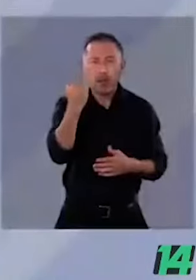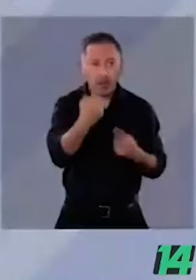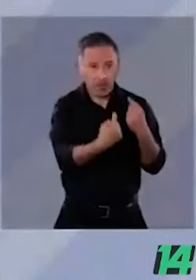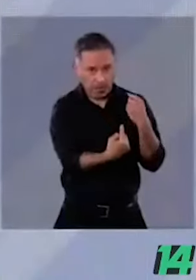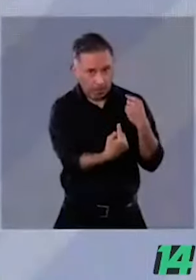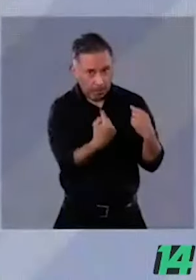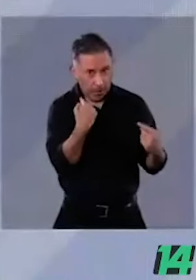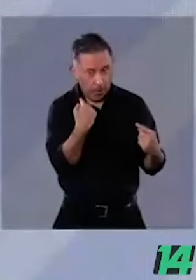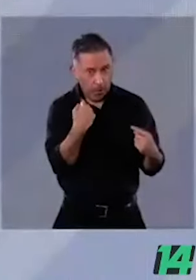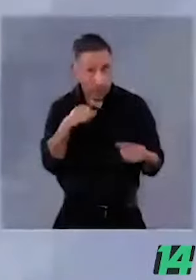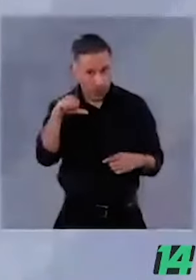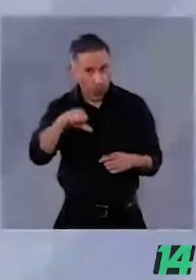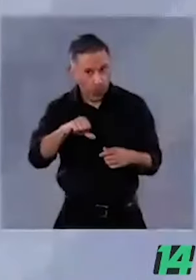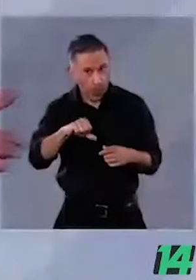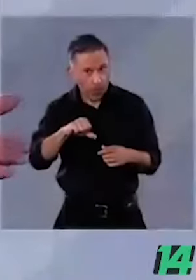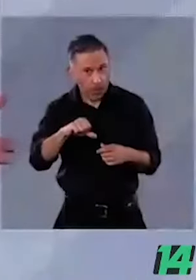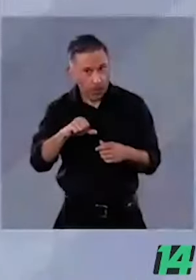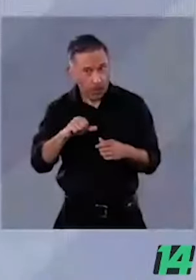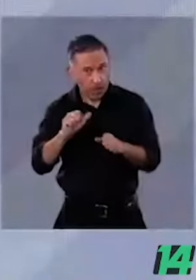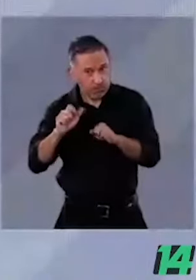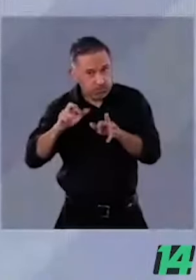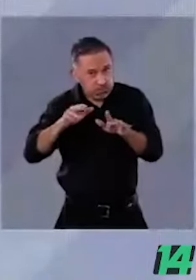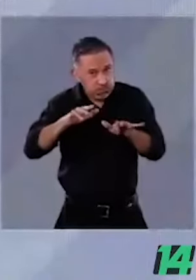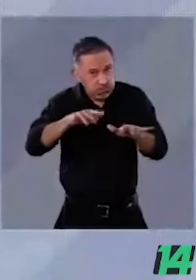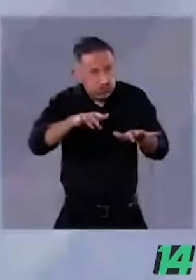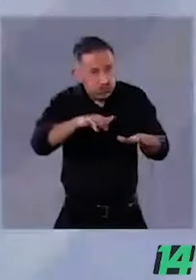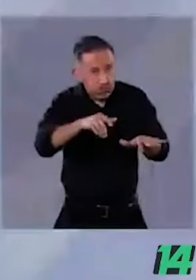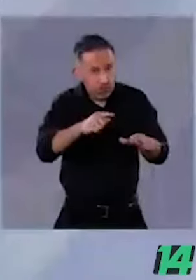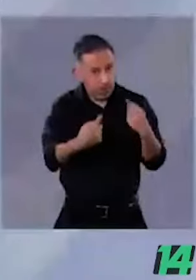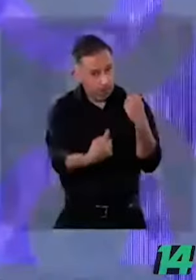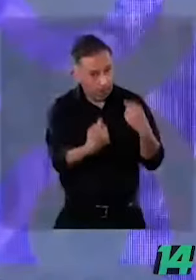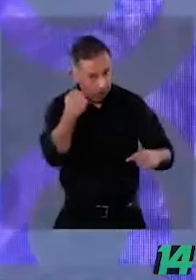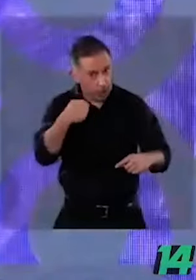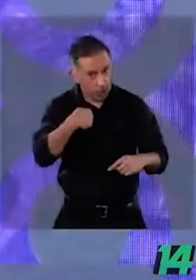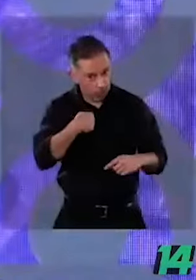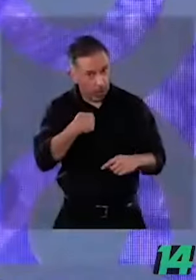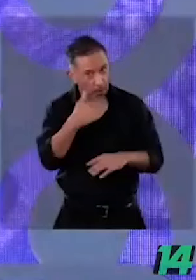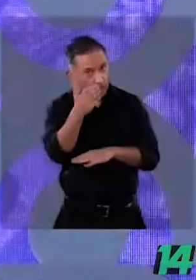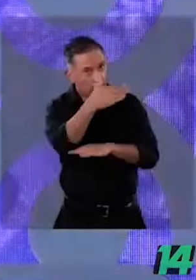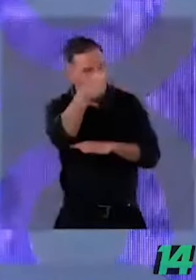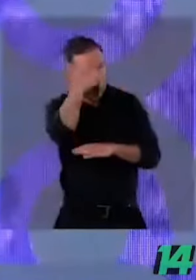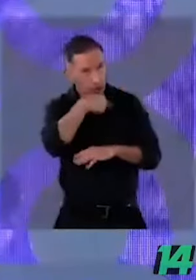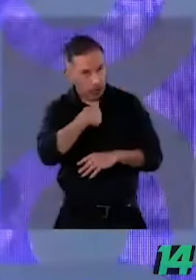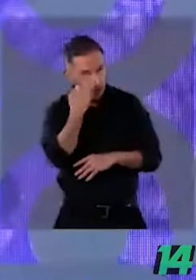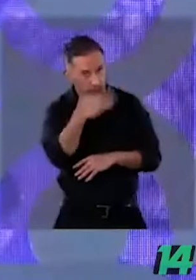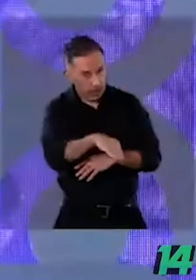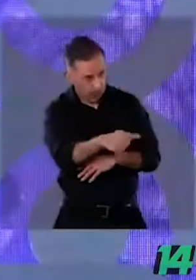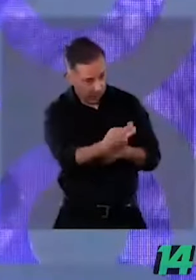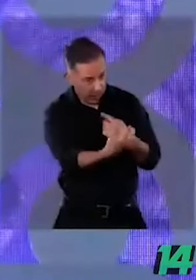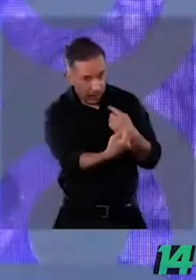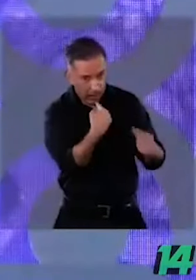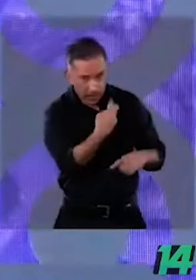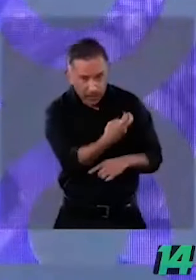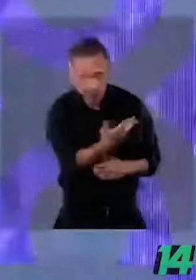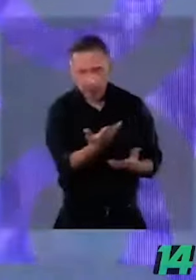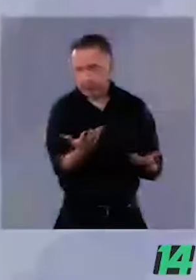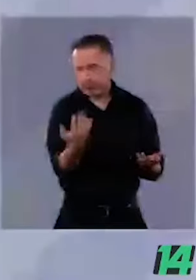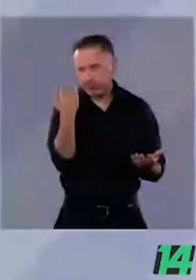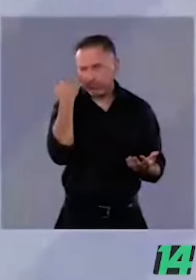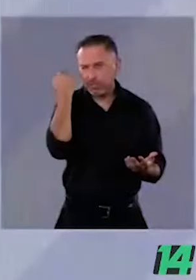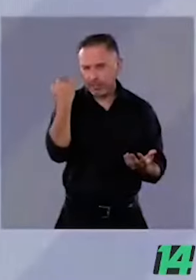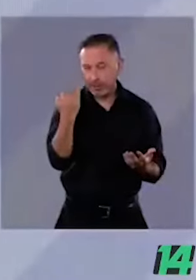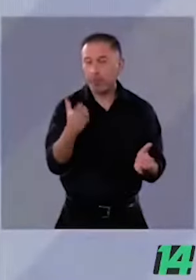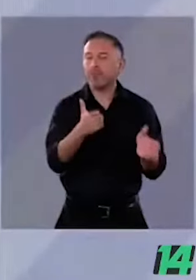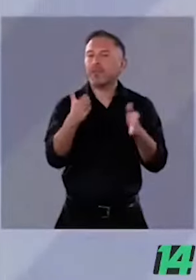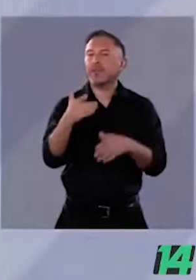haber salido a marchar el día de hoy. Gracias. Candidato Jorge Maynes, le corresponde su respuesta. Un minuto. Sí, yo presenté